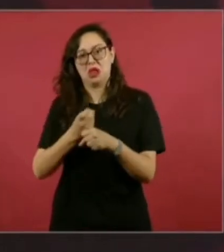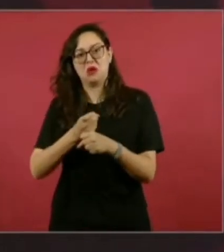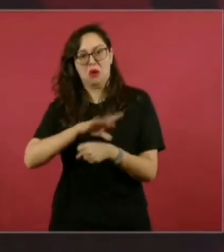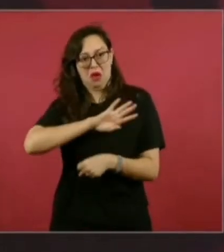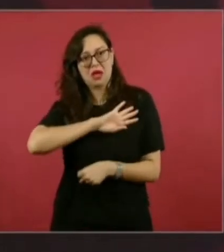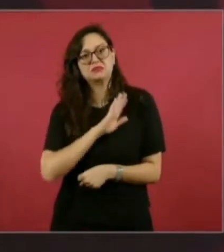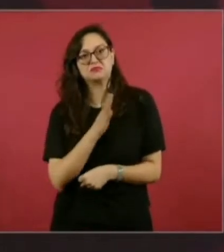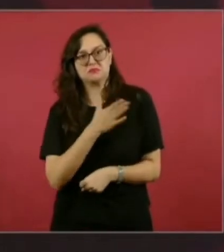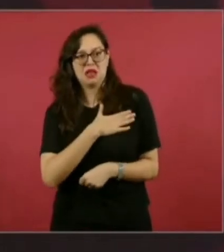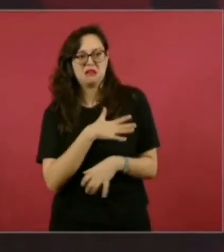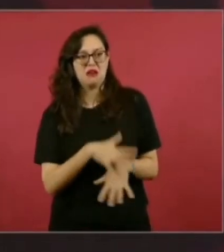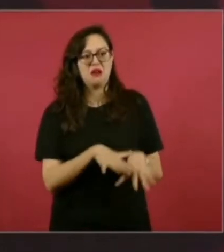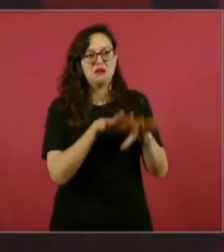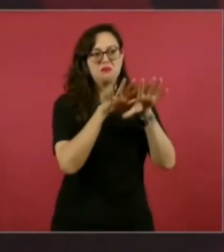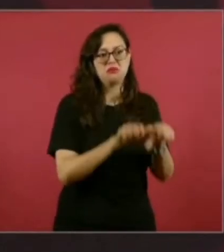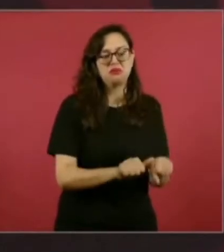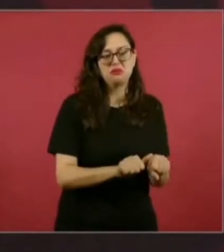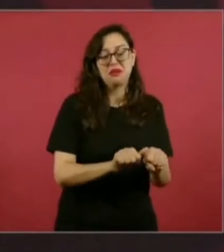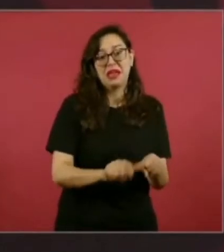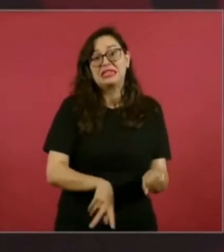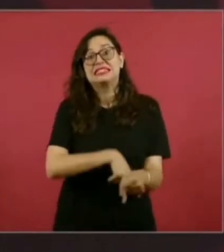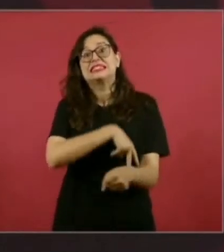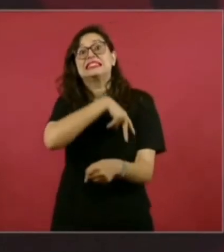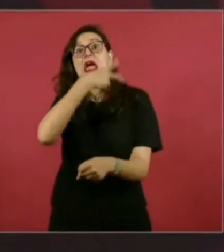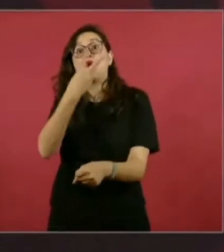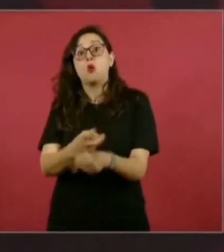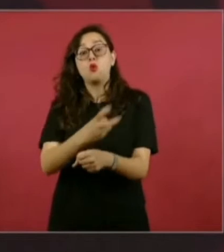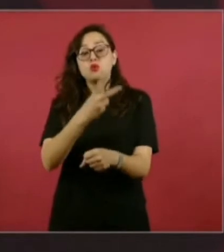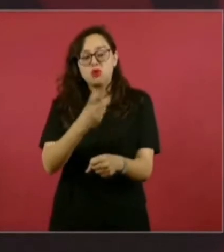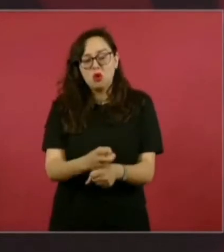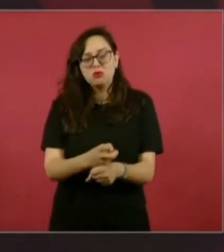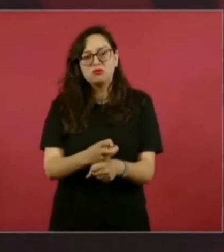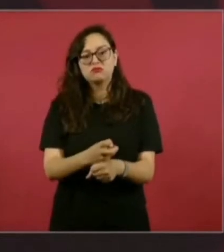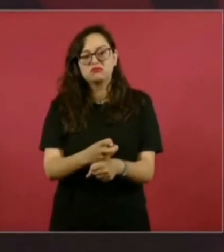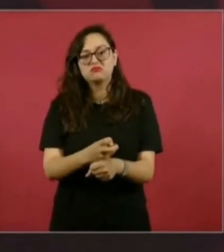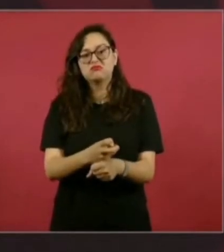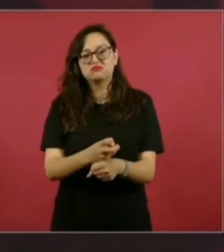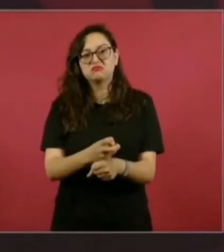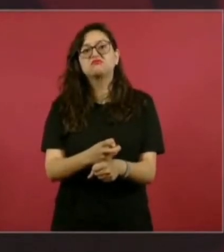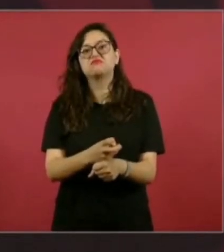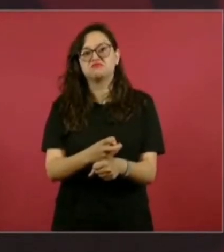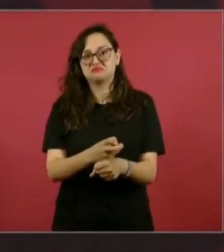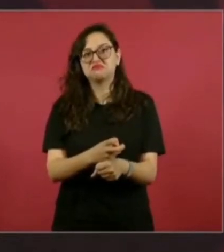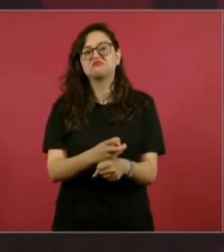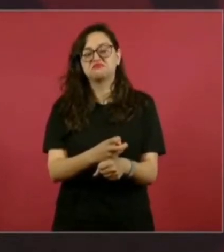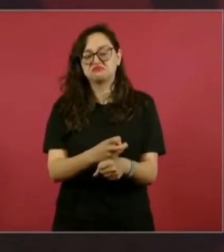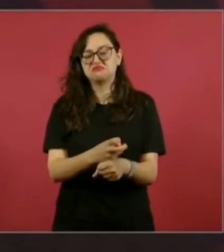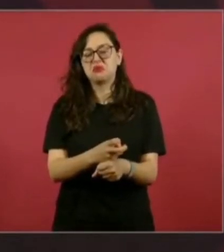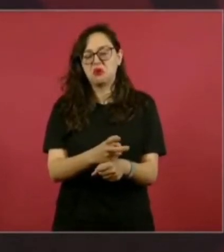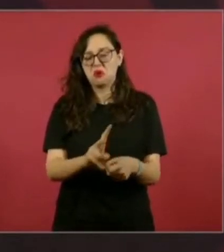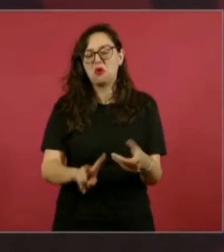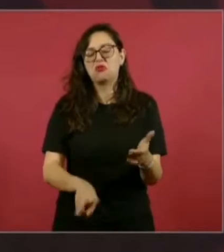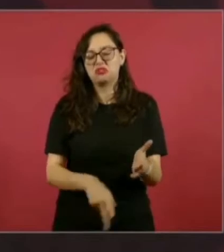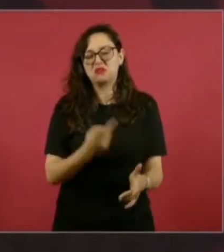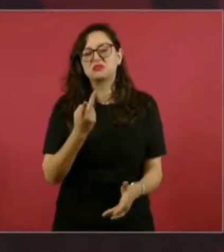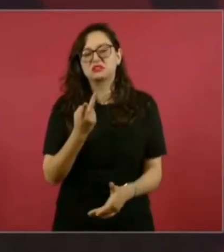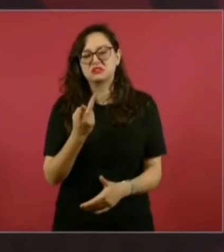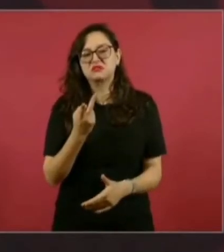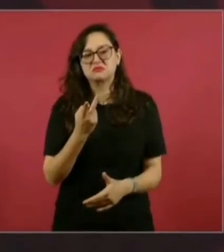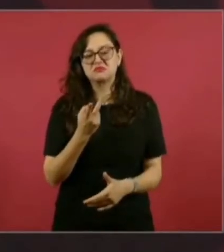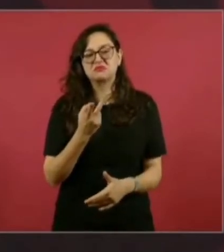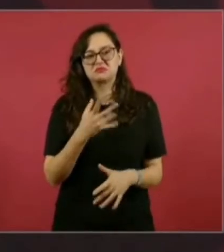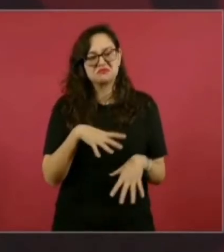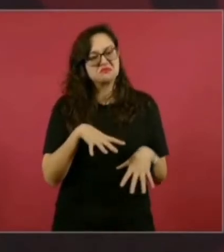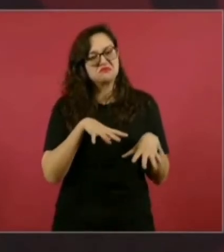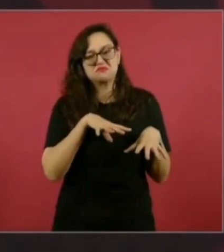Ellos fueron exterminados y desterrados. Se